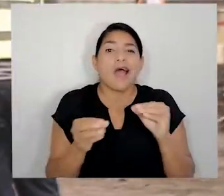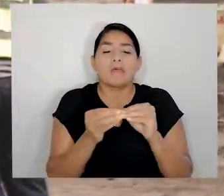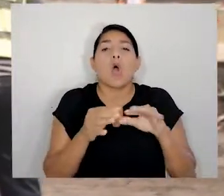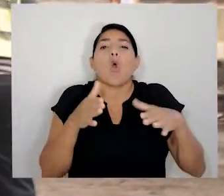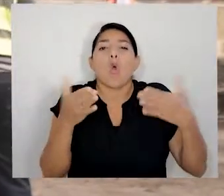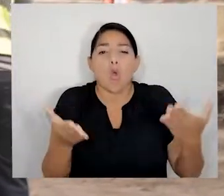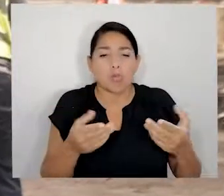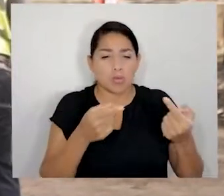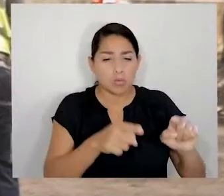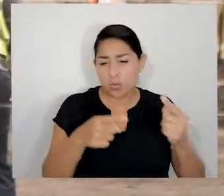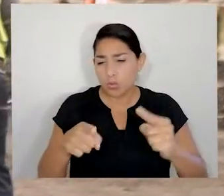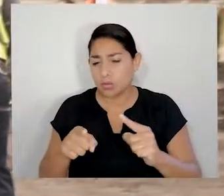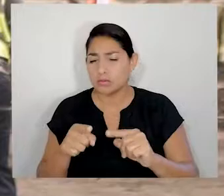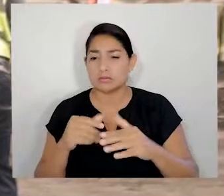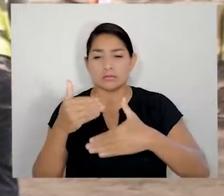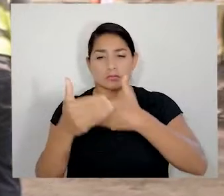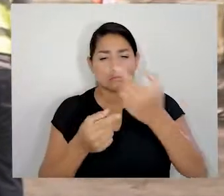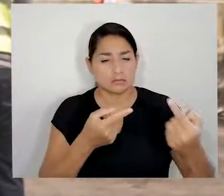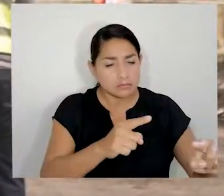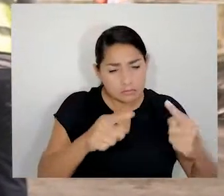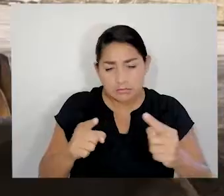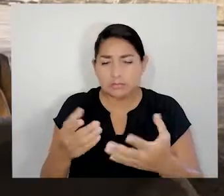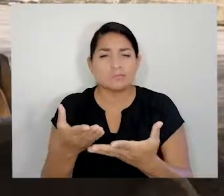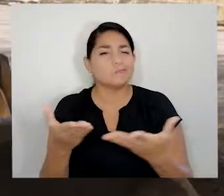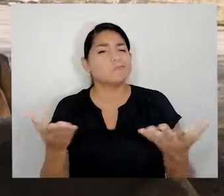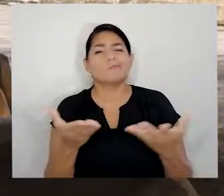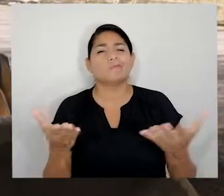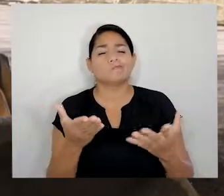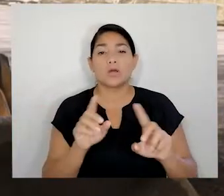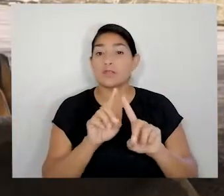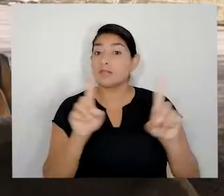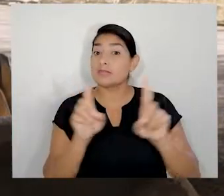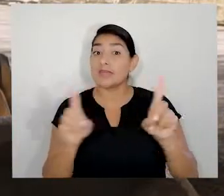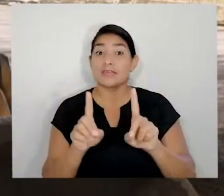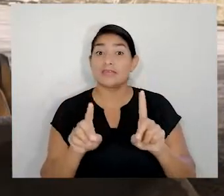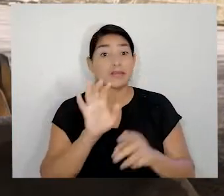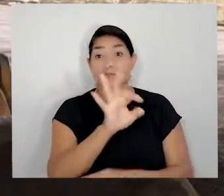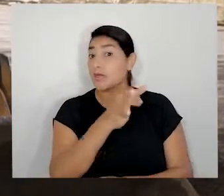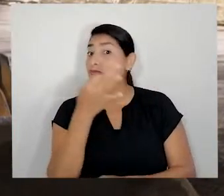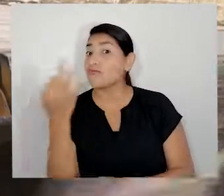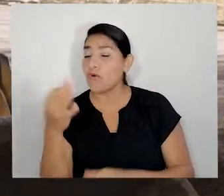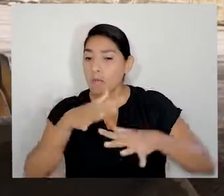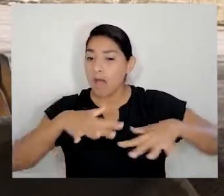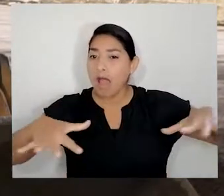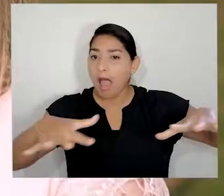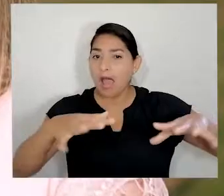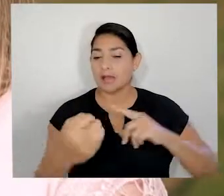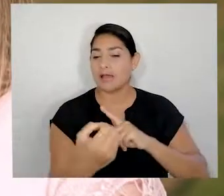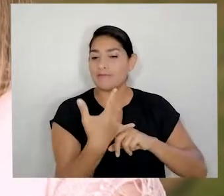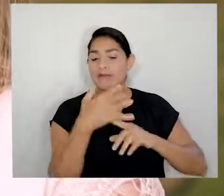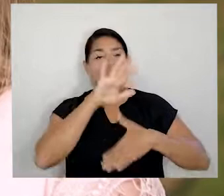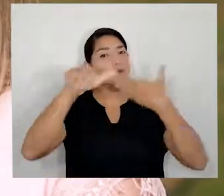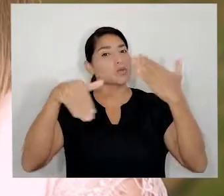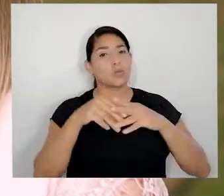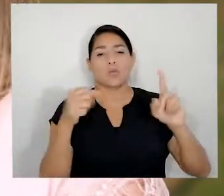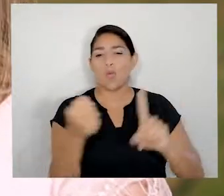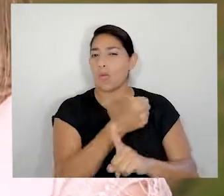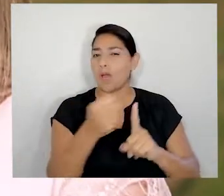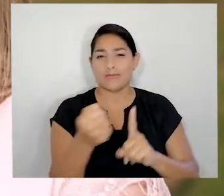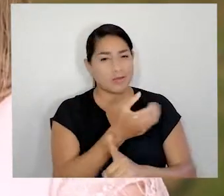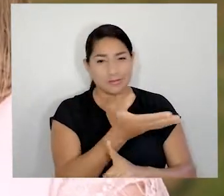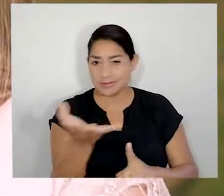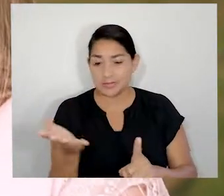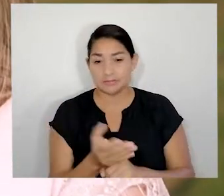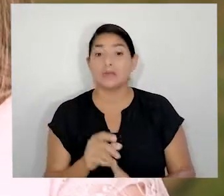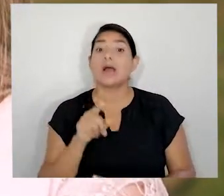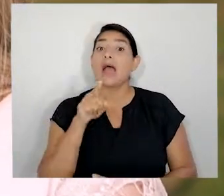contra las mujeres y cómo se dan todas estas consecuencias de diferentes escalas y que son múltiples con